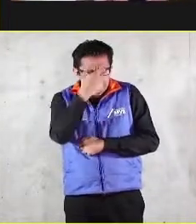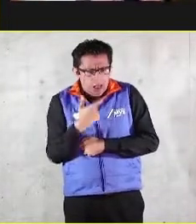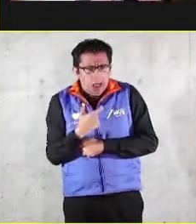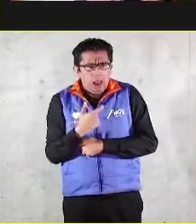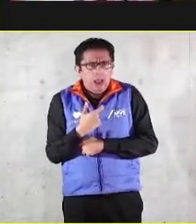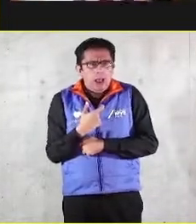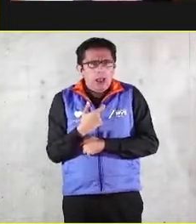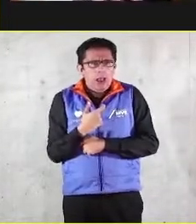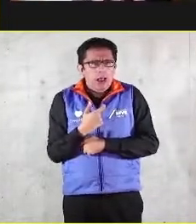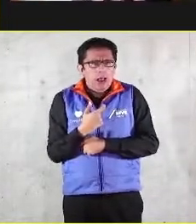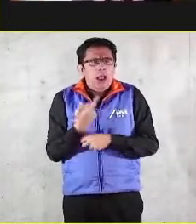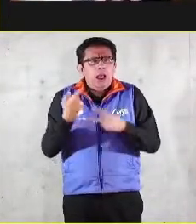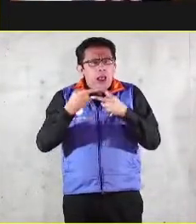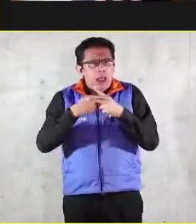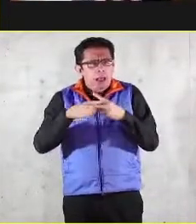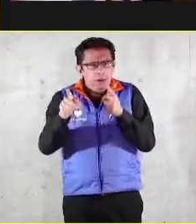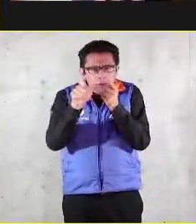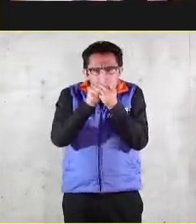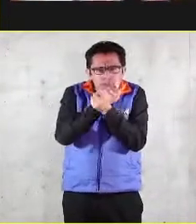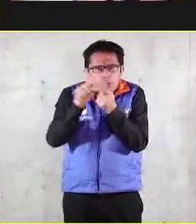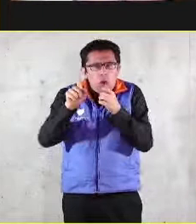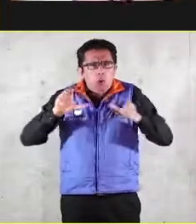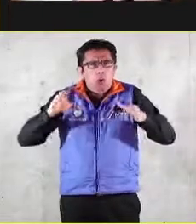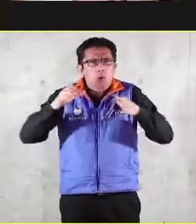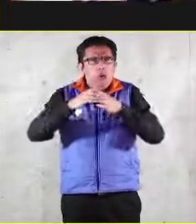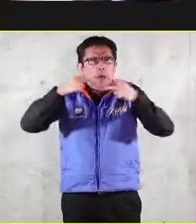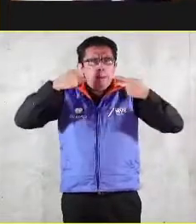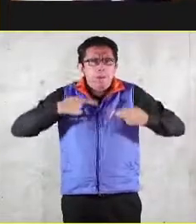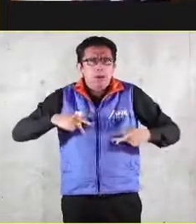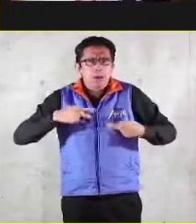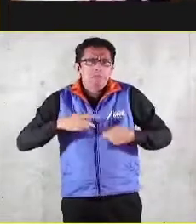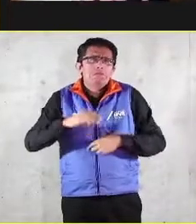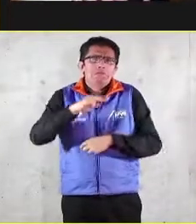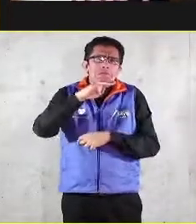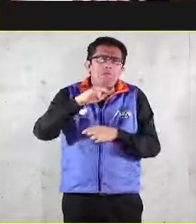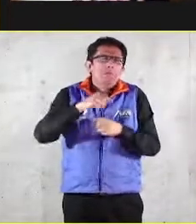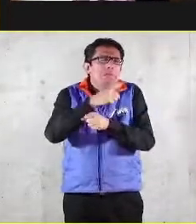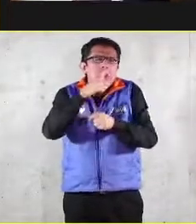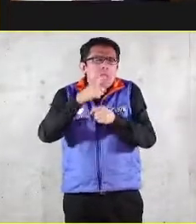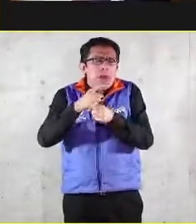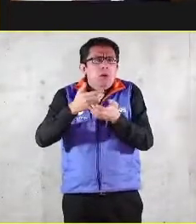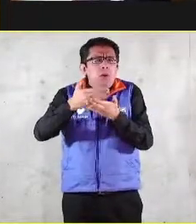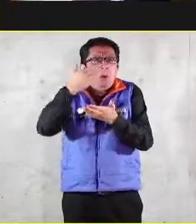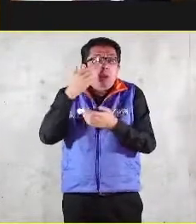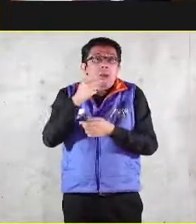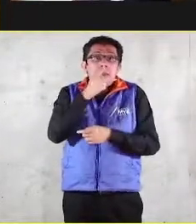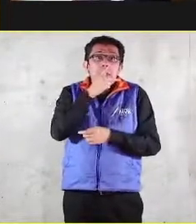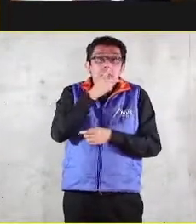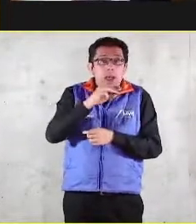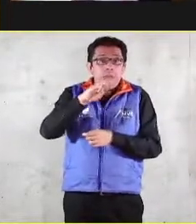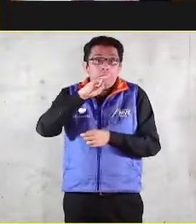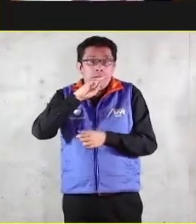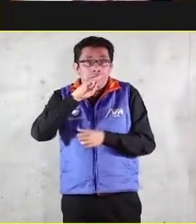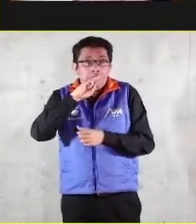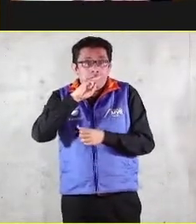papá y mamá, que aunque se le hayan pasado las cuentas en el camino,